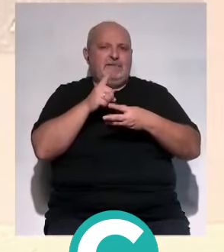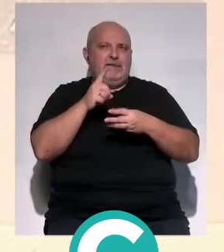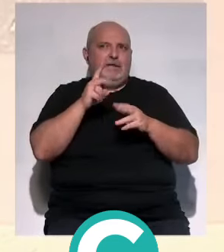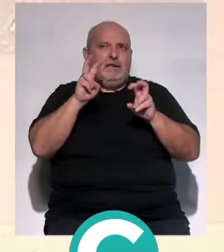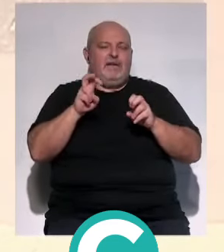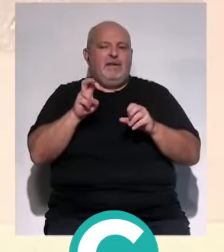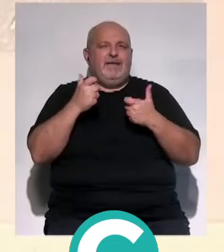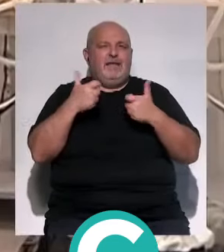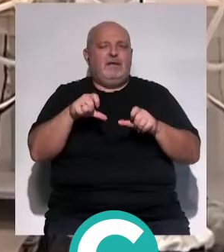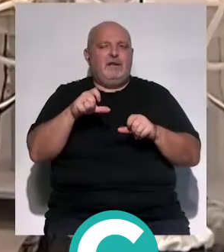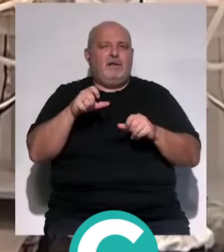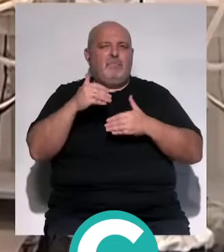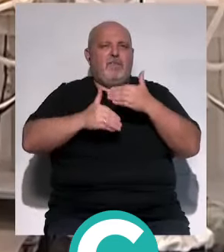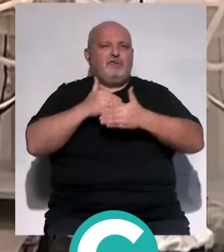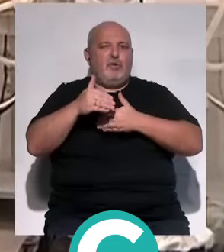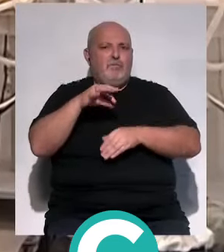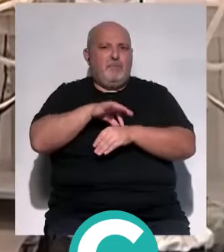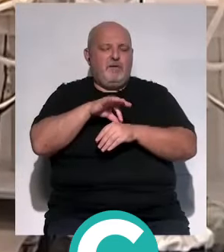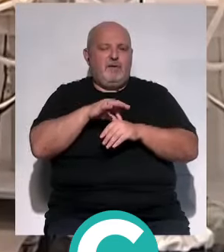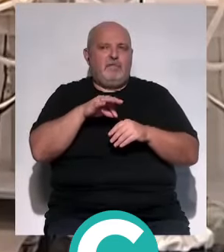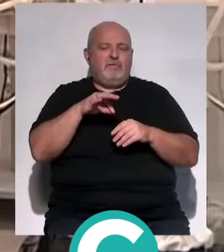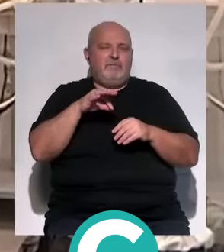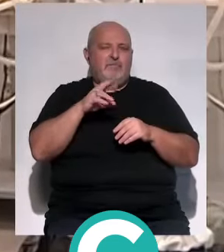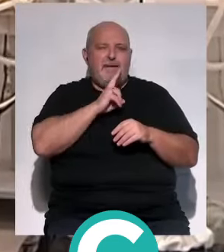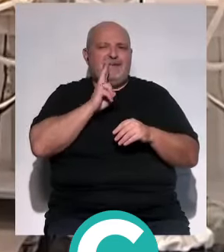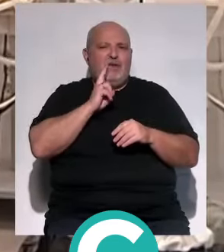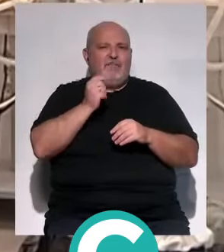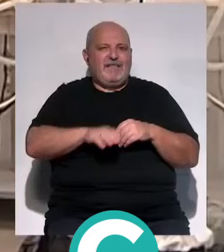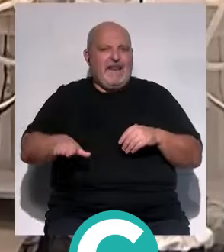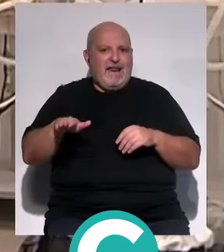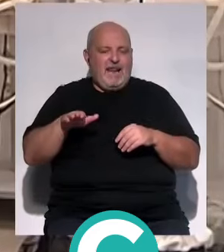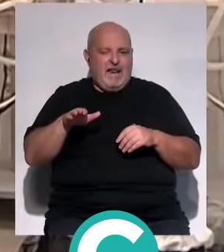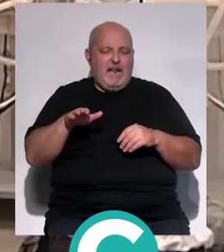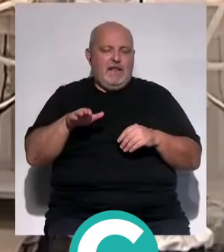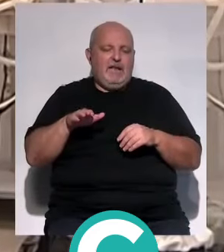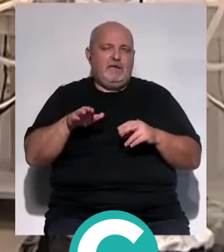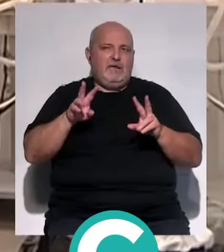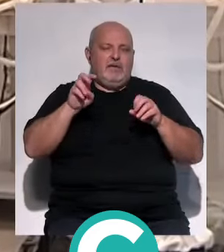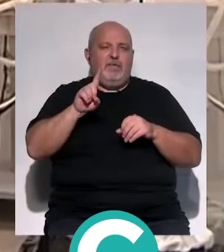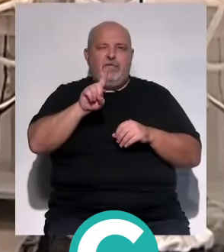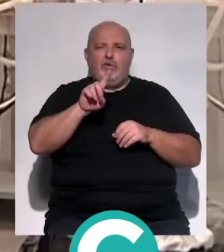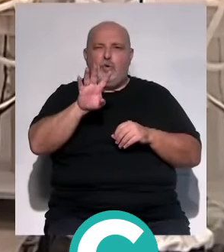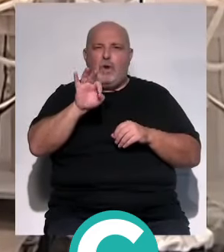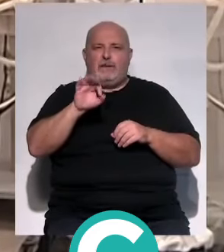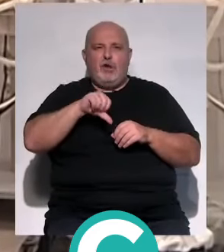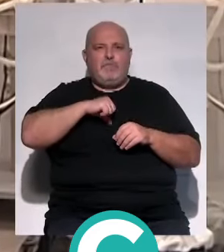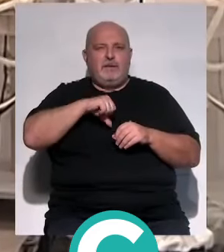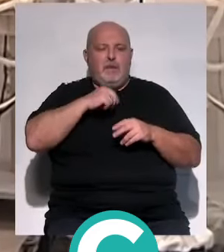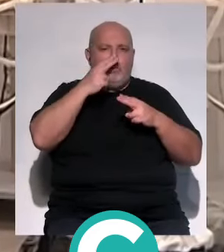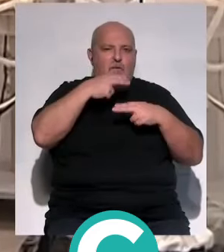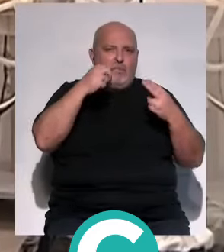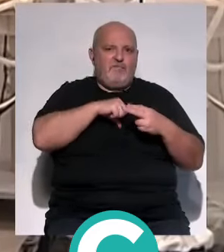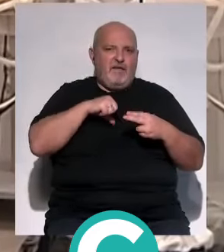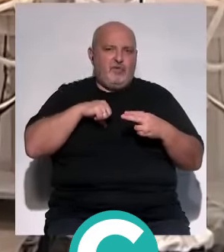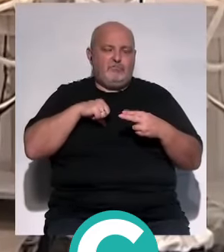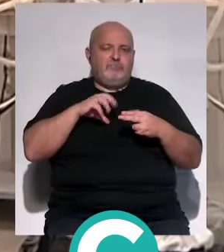la categoría de procesos médicos y procesos materno-infantiles, entre 140 hospitales, tanto públicos como